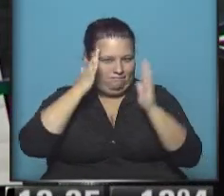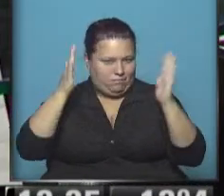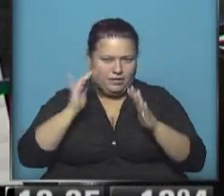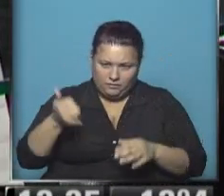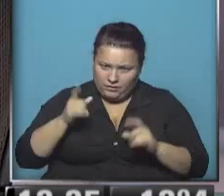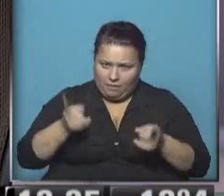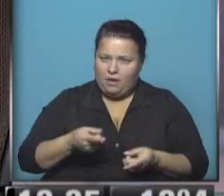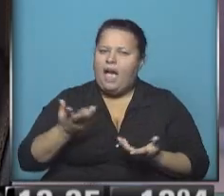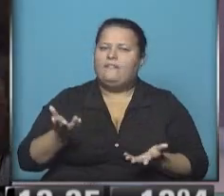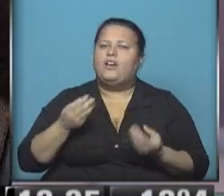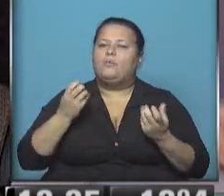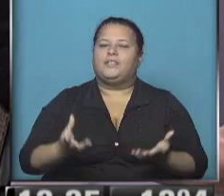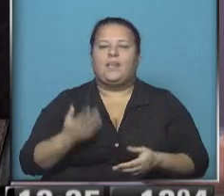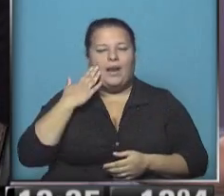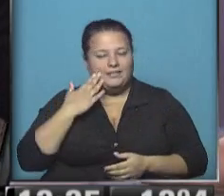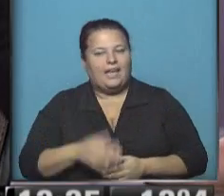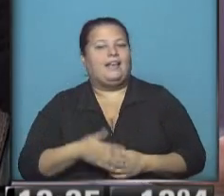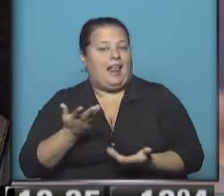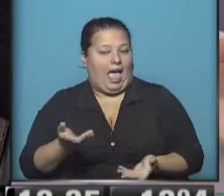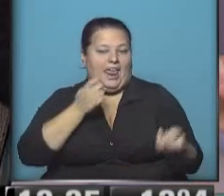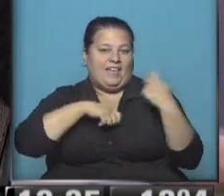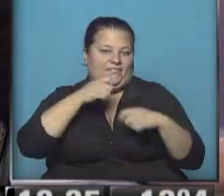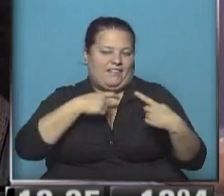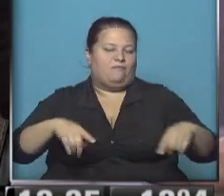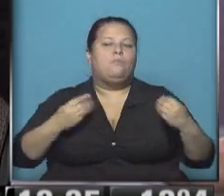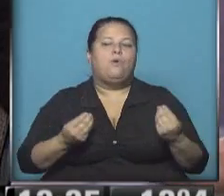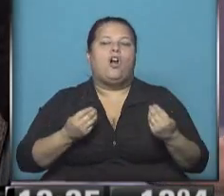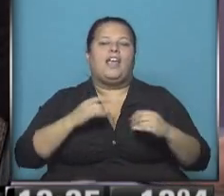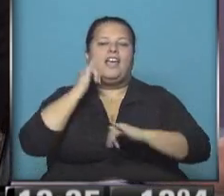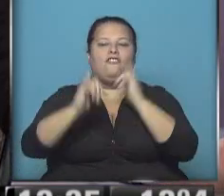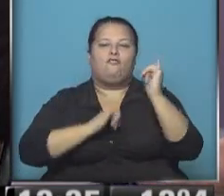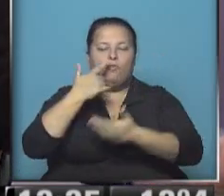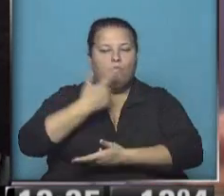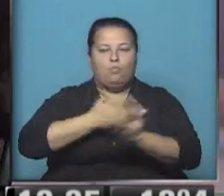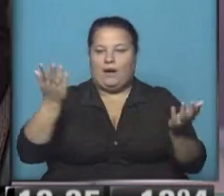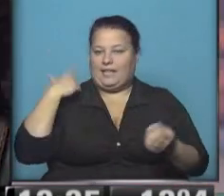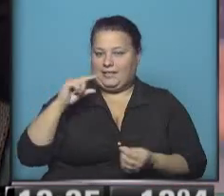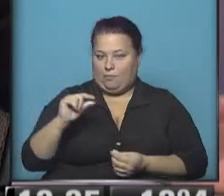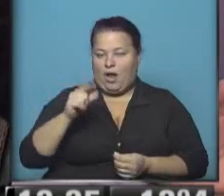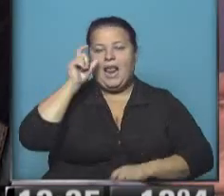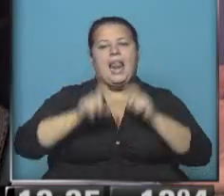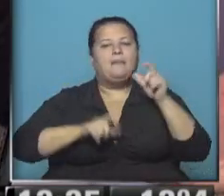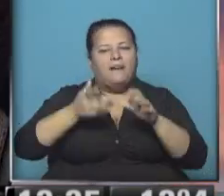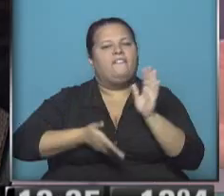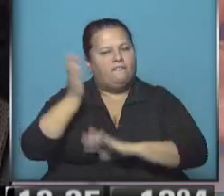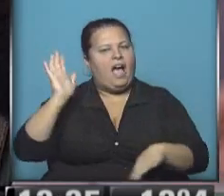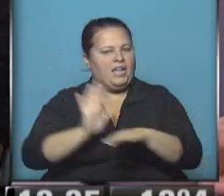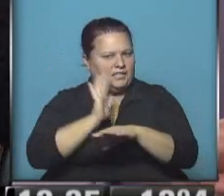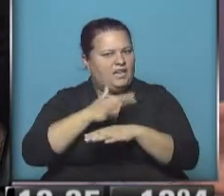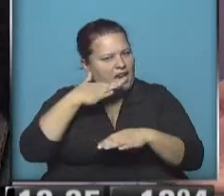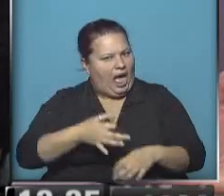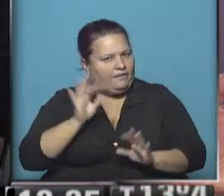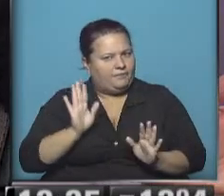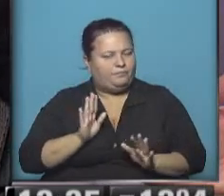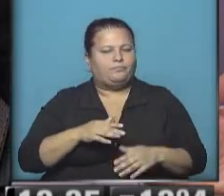todo. serio también? ¿Cómo les vamos? Buenas tardes, claro, se vende todo esto, tiene que ver con un informe que se dio a conocer en las últimas horas, que la gente va al cine, esa es la